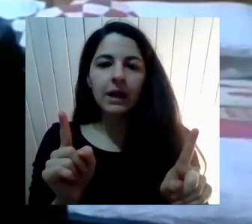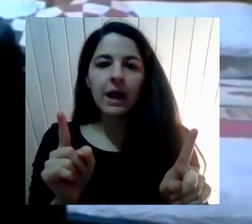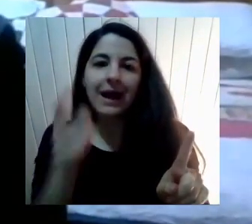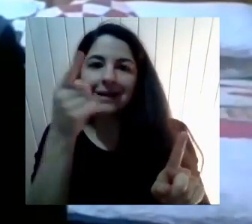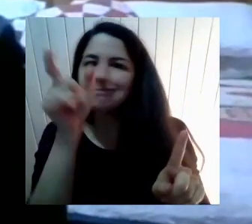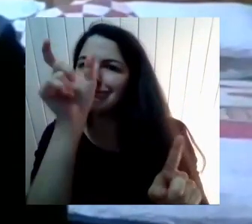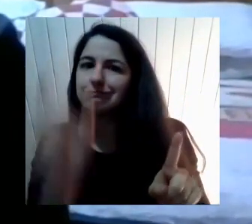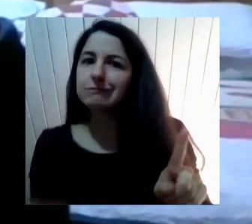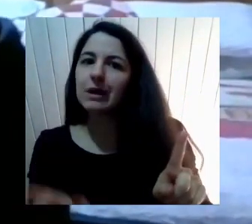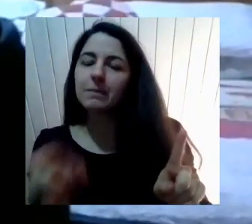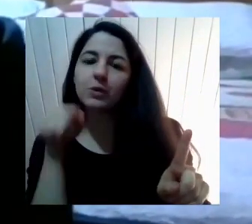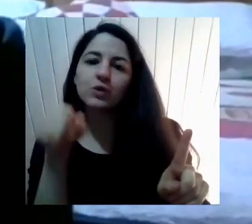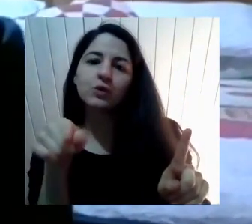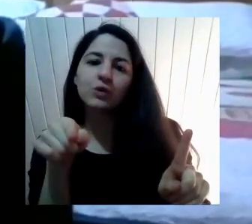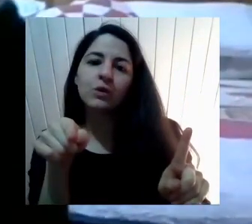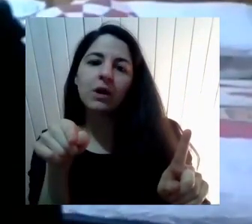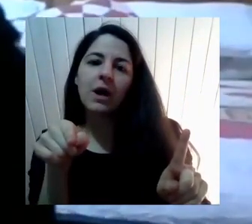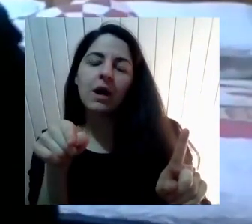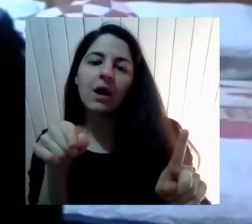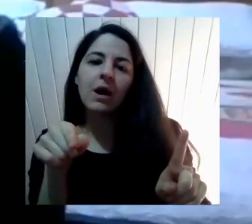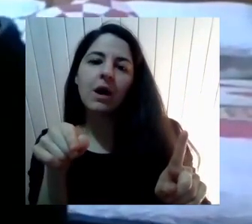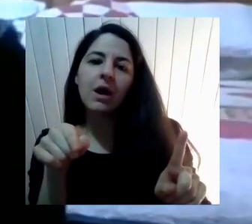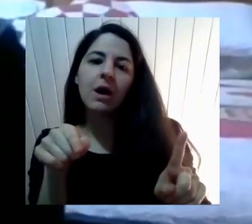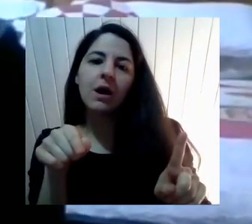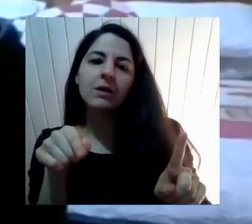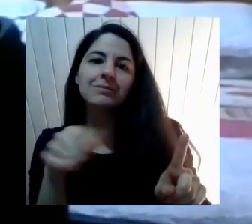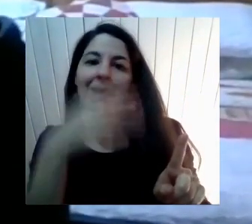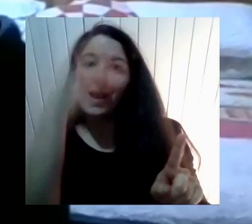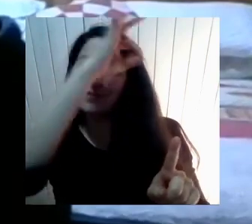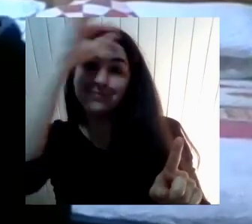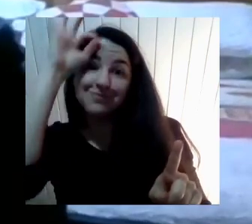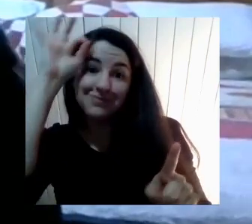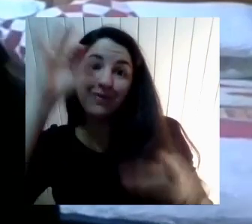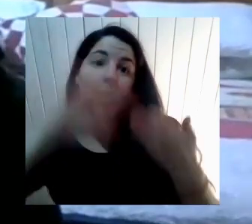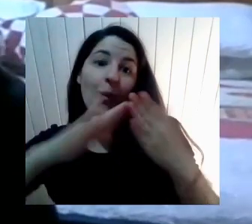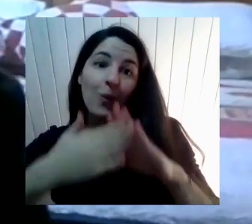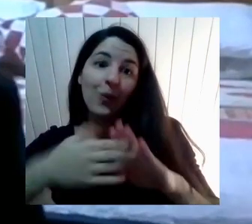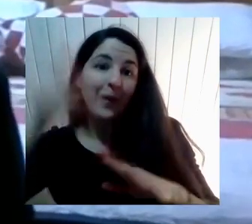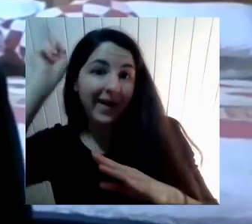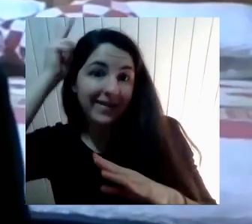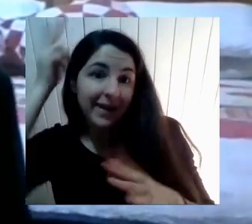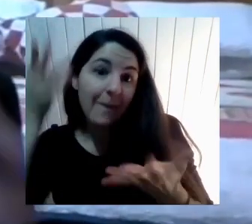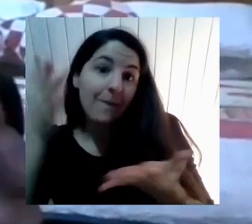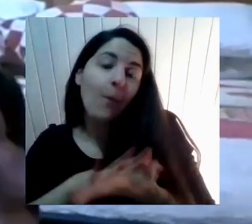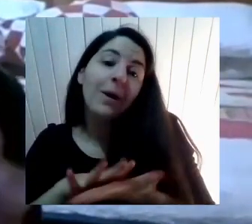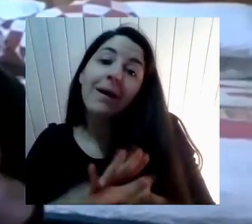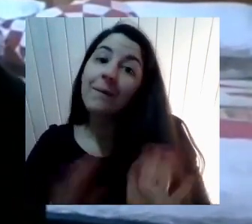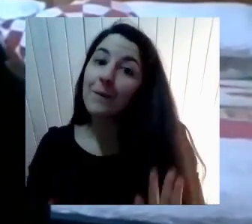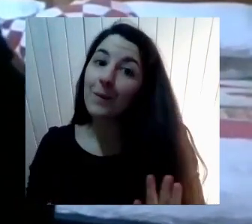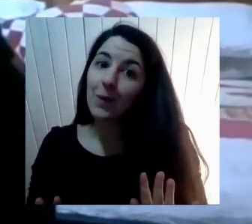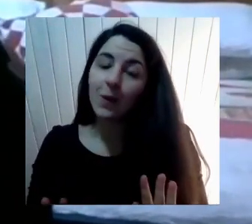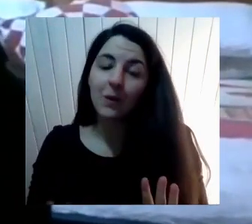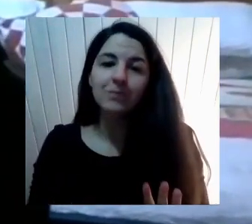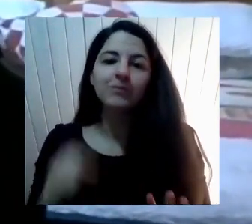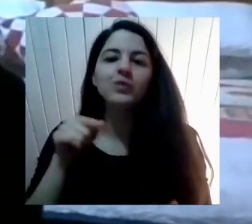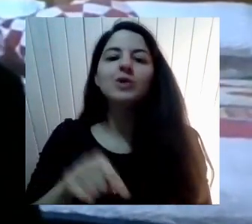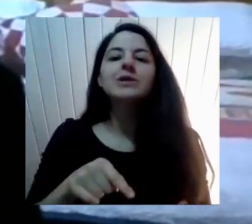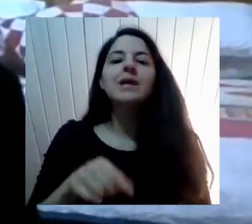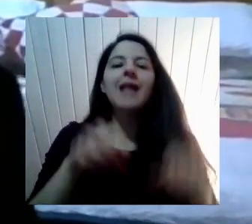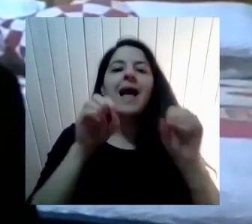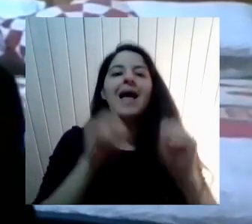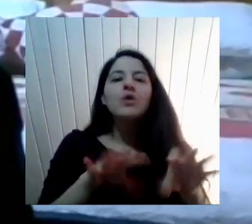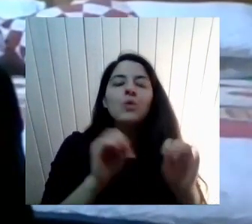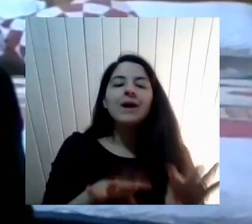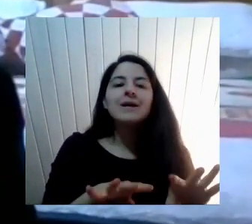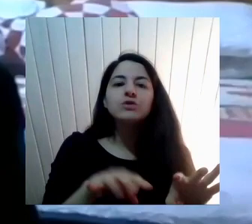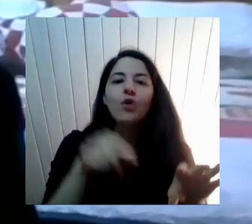Se acoja A un pueblo originario Por ejemplo Entonces Como que En el fondo Esta educación No sexista Se agudiza En